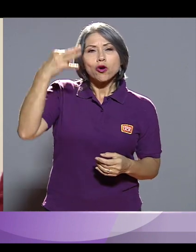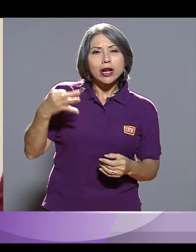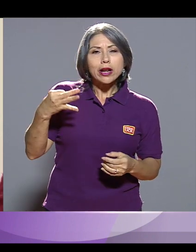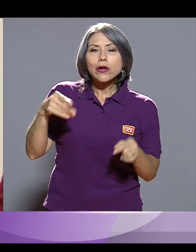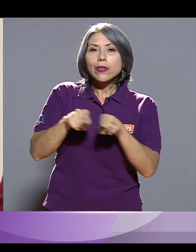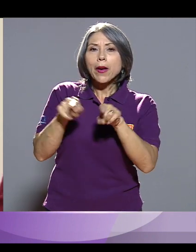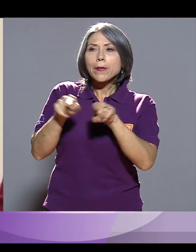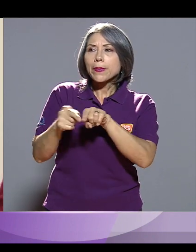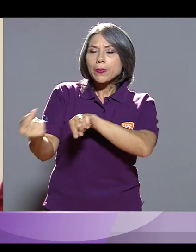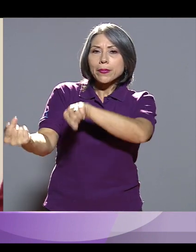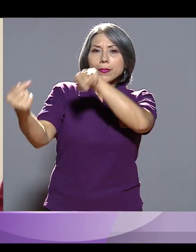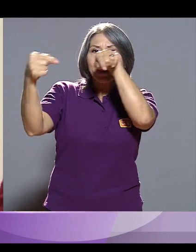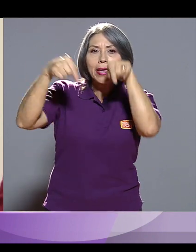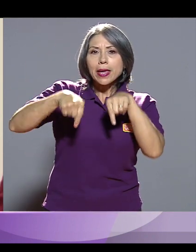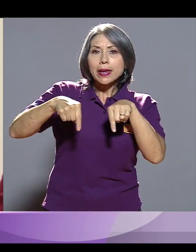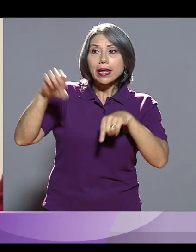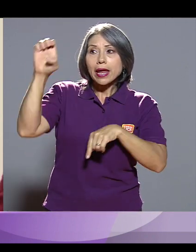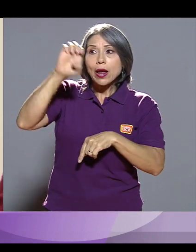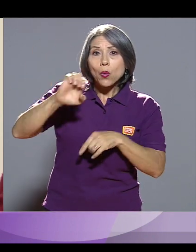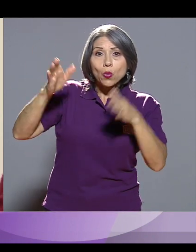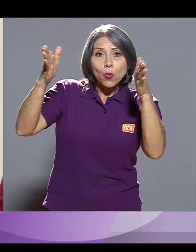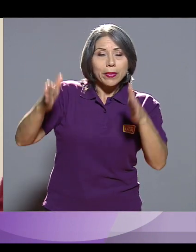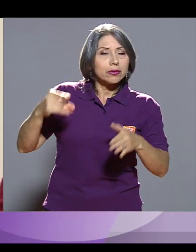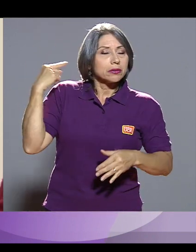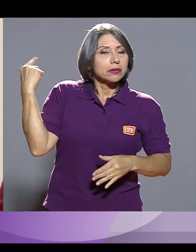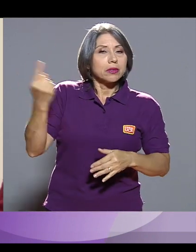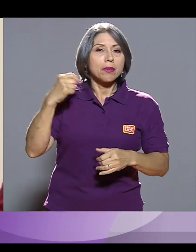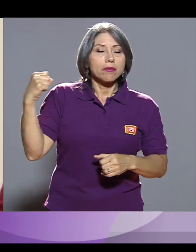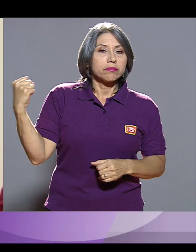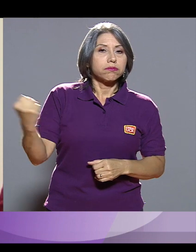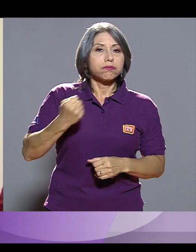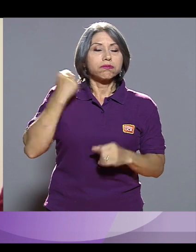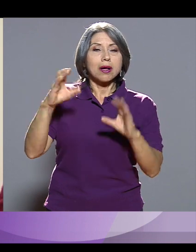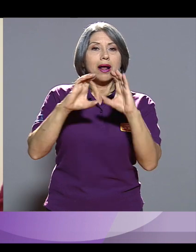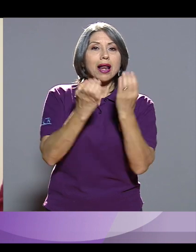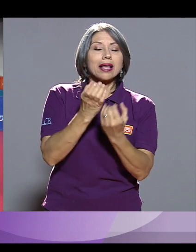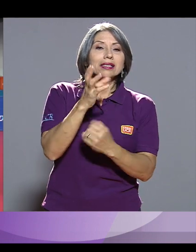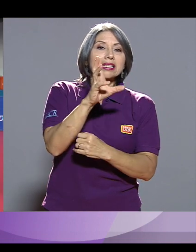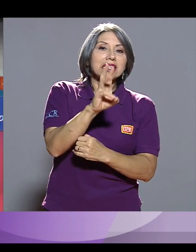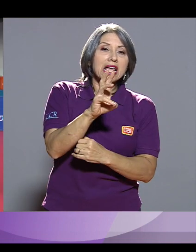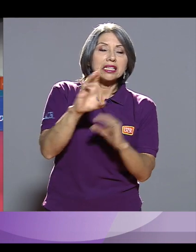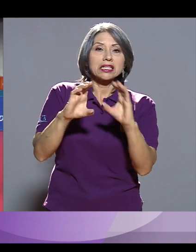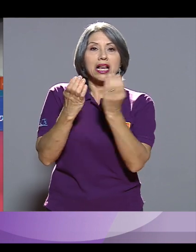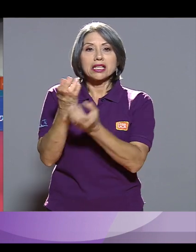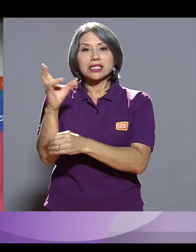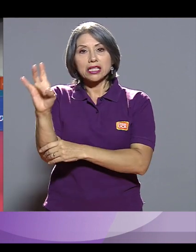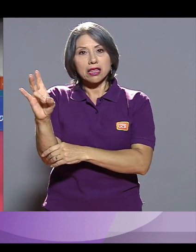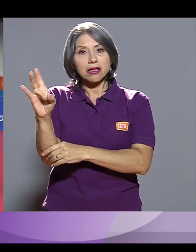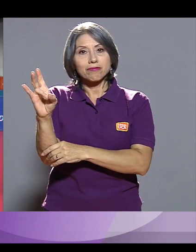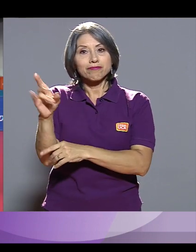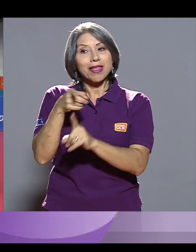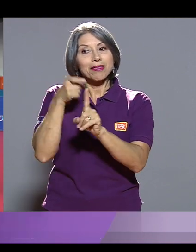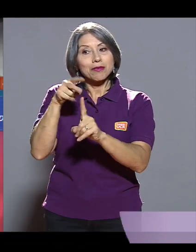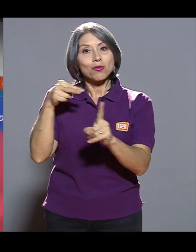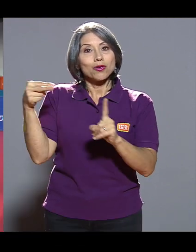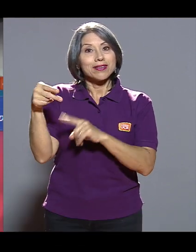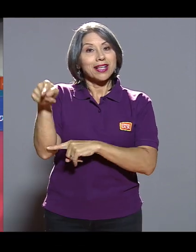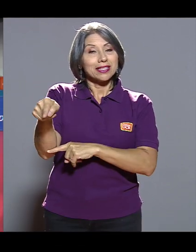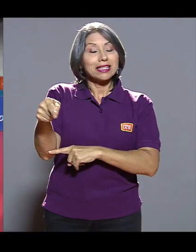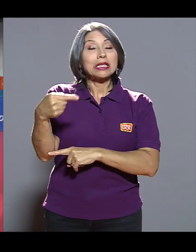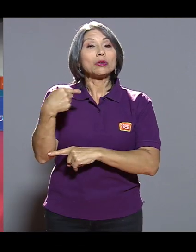vienen también, bueno, los europeos siempre van a ser fuertes en clase seis, siete, entonces desde ese punto de vista me va a tocar